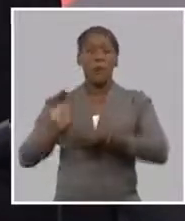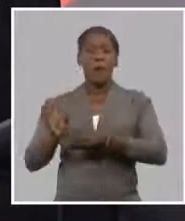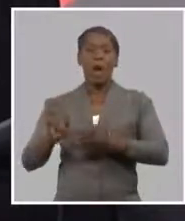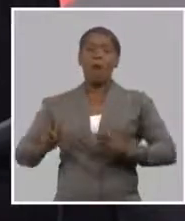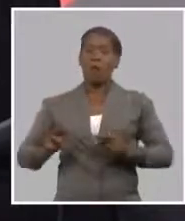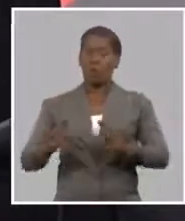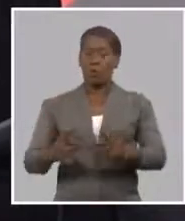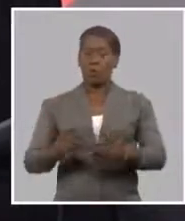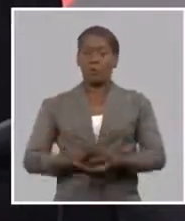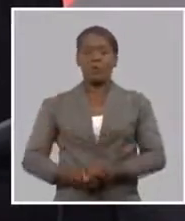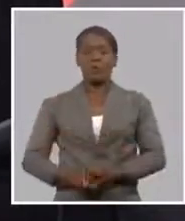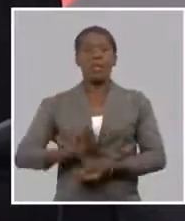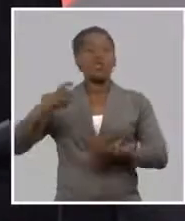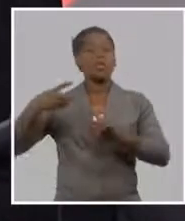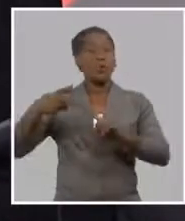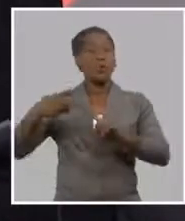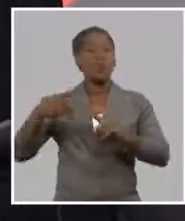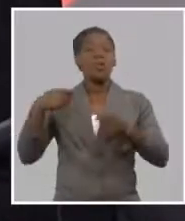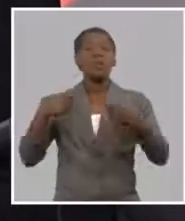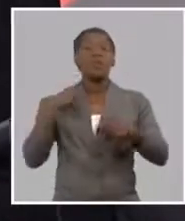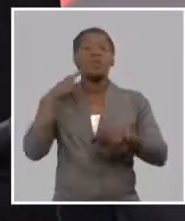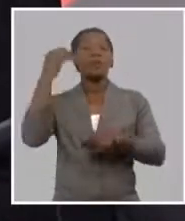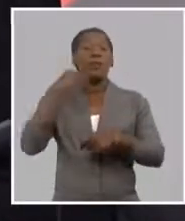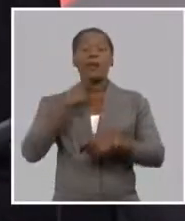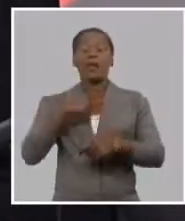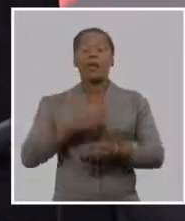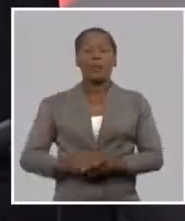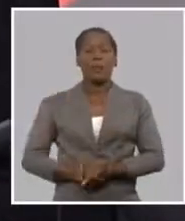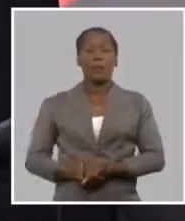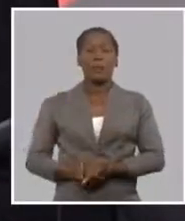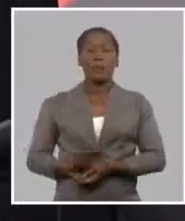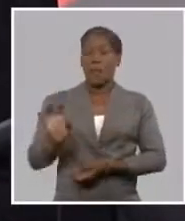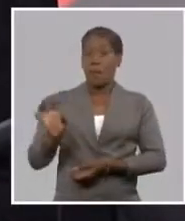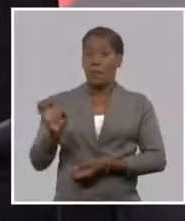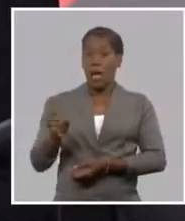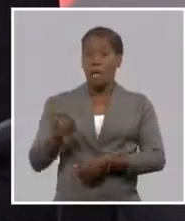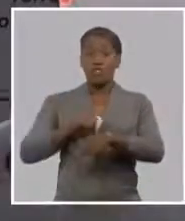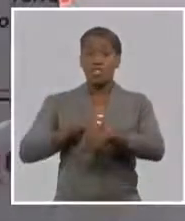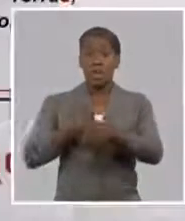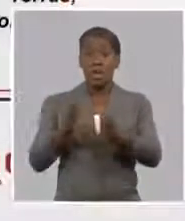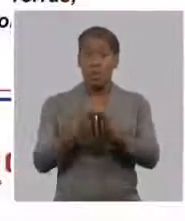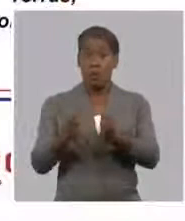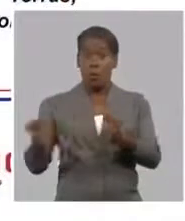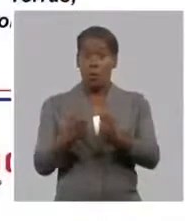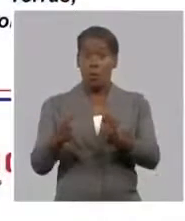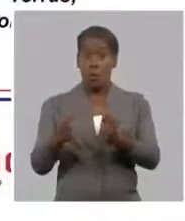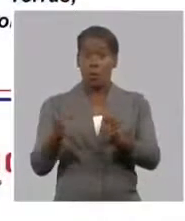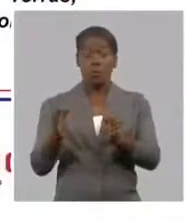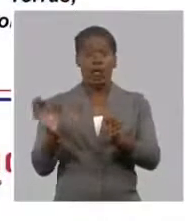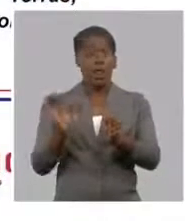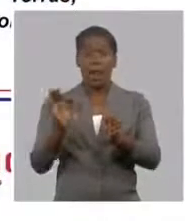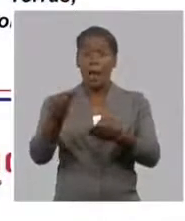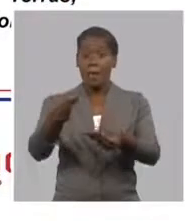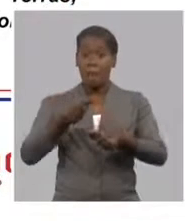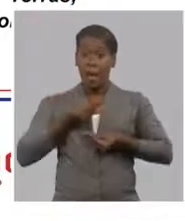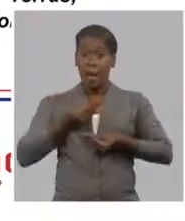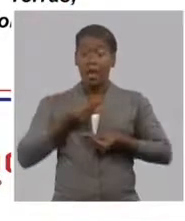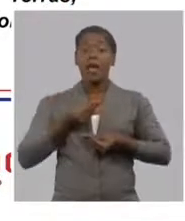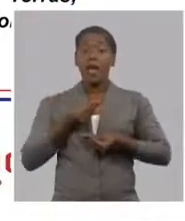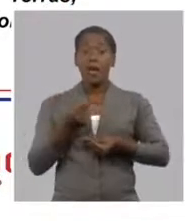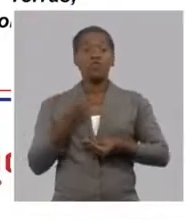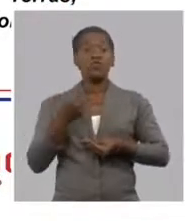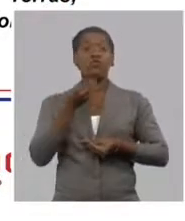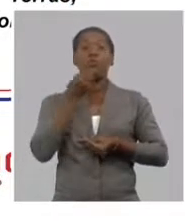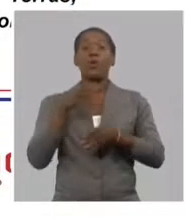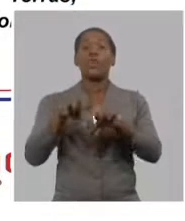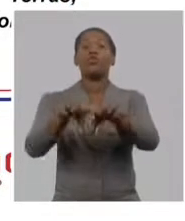presente que la no recuperación de los créditos bancarios en el término establecido no sólo representa una pérdida de recursos ajenos que el banco tiene bajo su